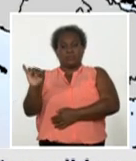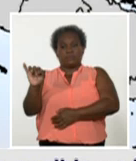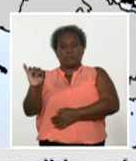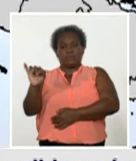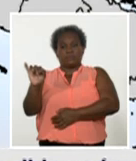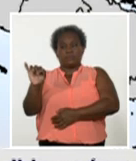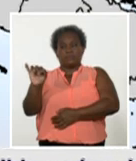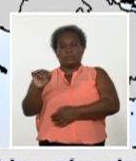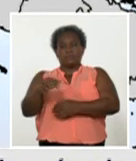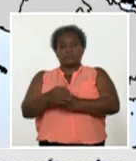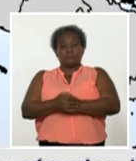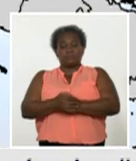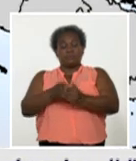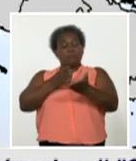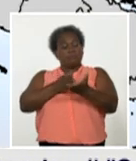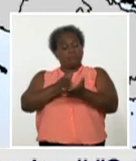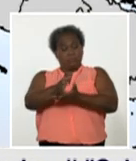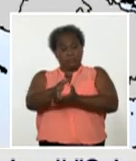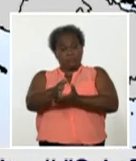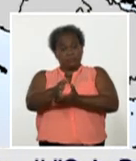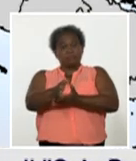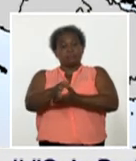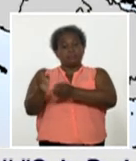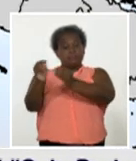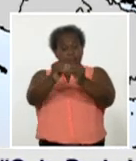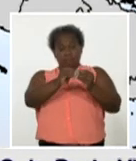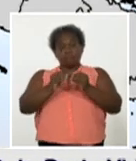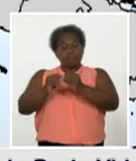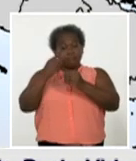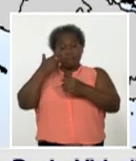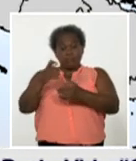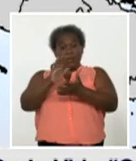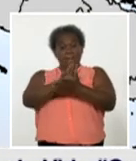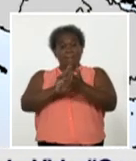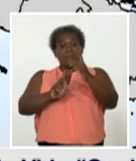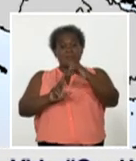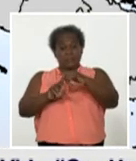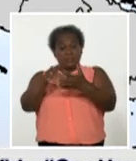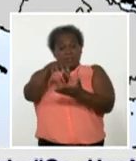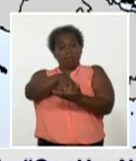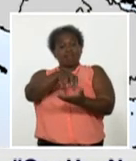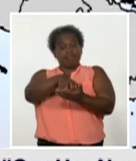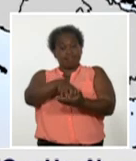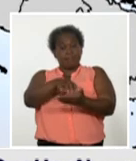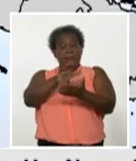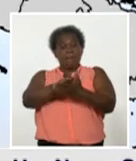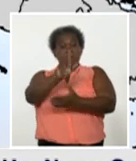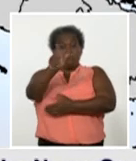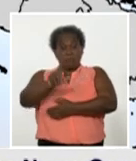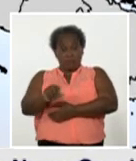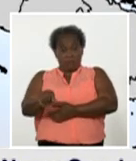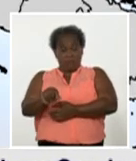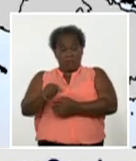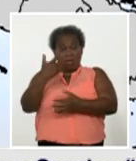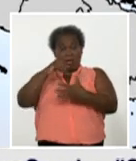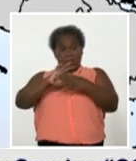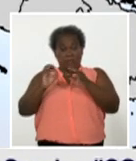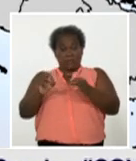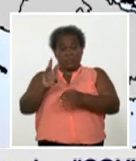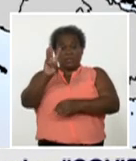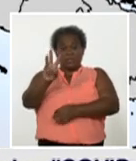mantiene todavía una transmisión importante en el territorio. Mayabeca y Artemisa con 32 y